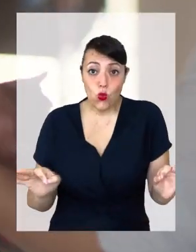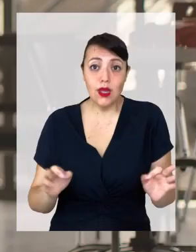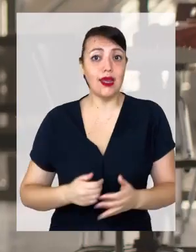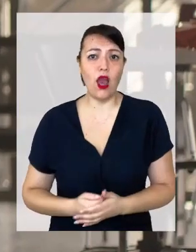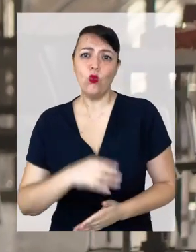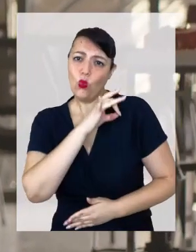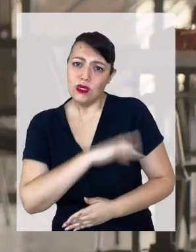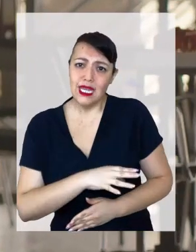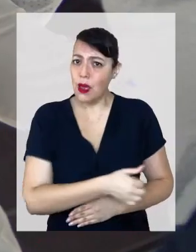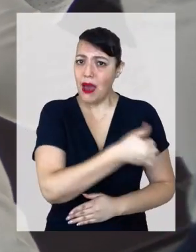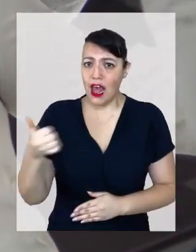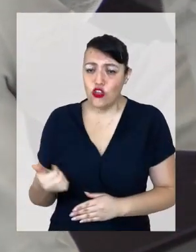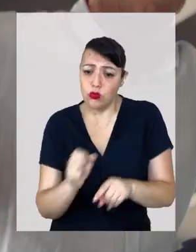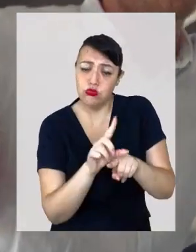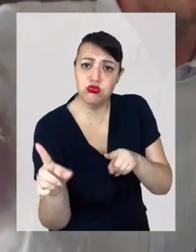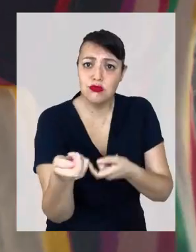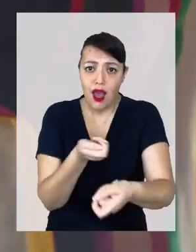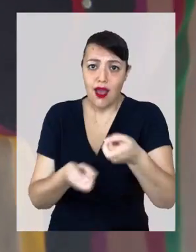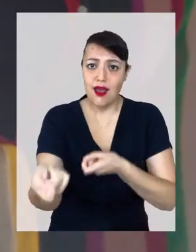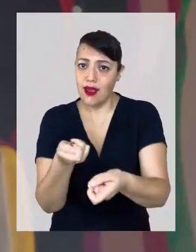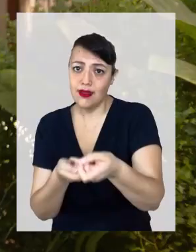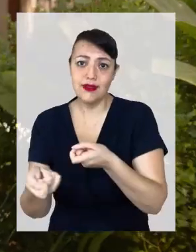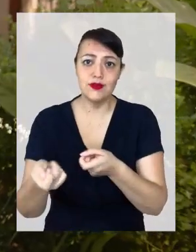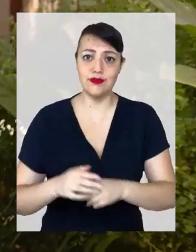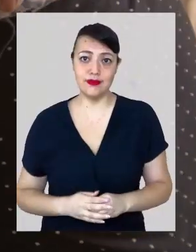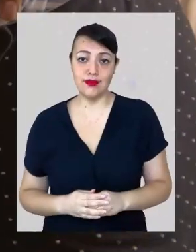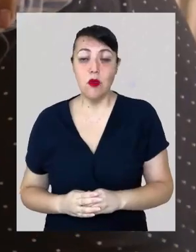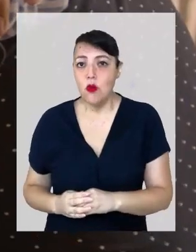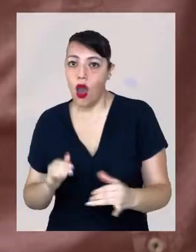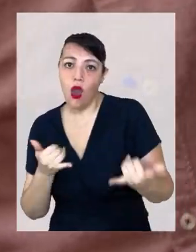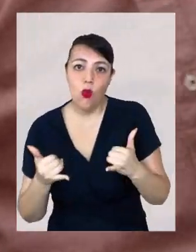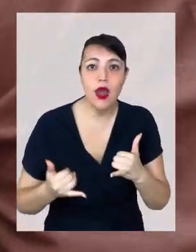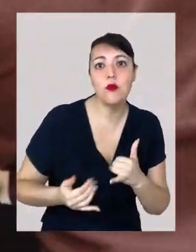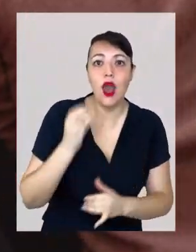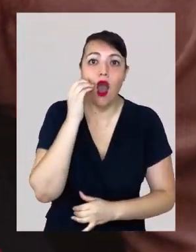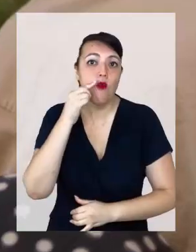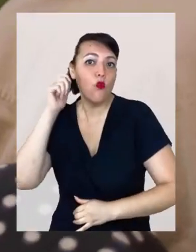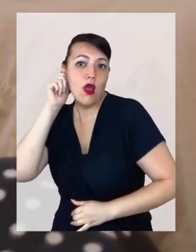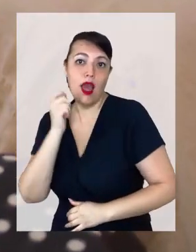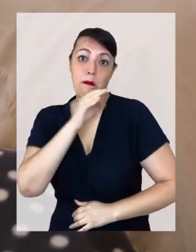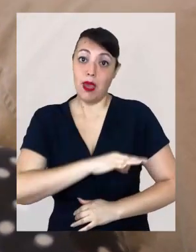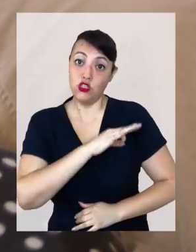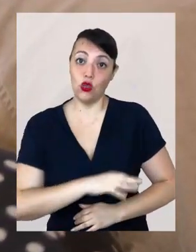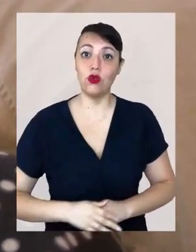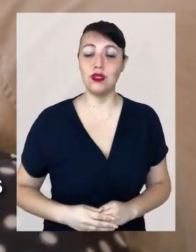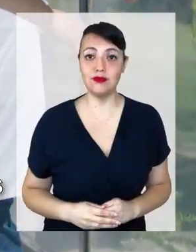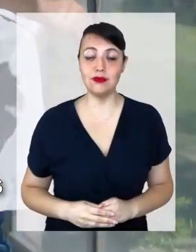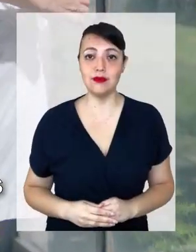todos. Uno que emprende para reactivar la economía. Vamos a jugar por nuestros abuelos y abuelas y sus pensiones.